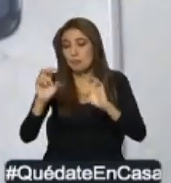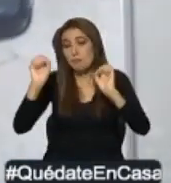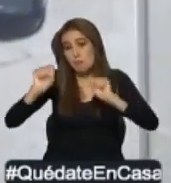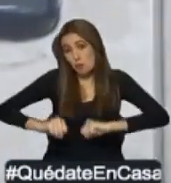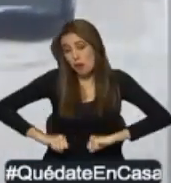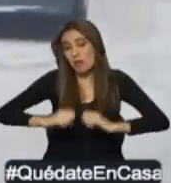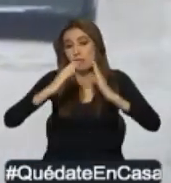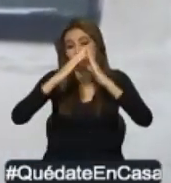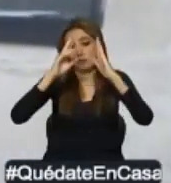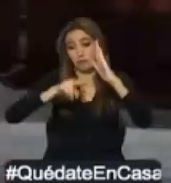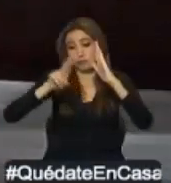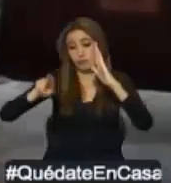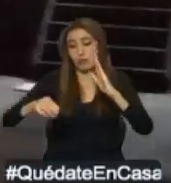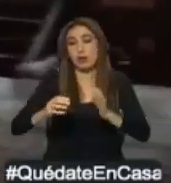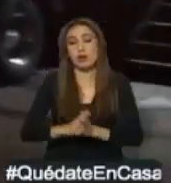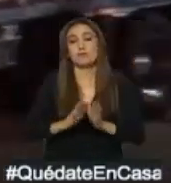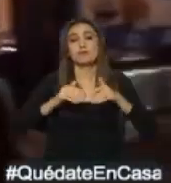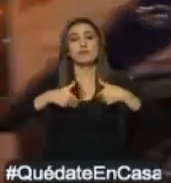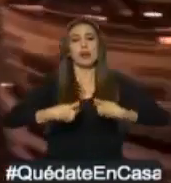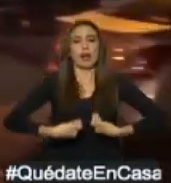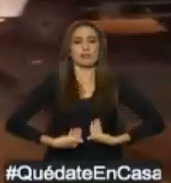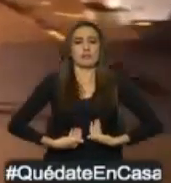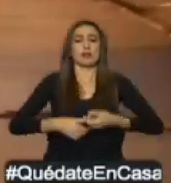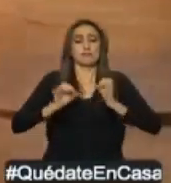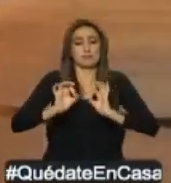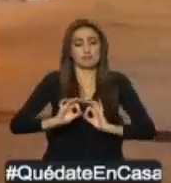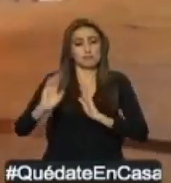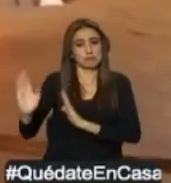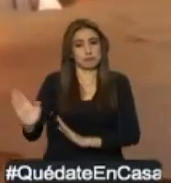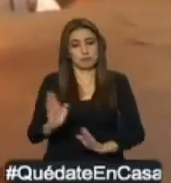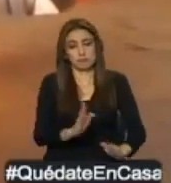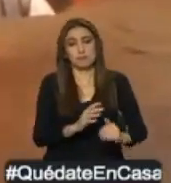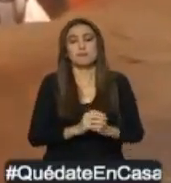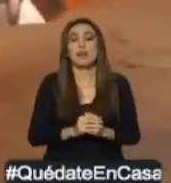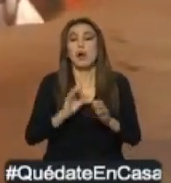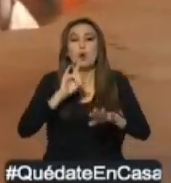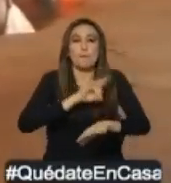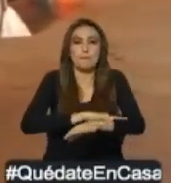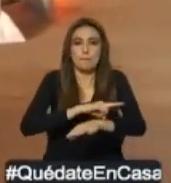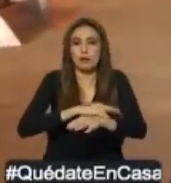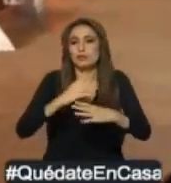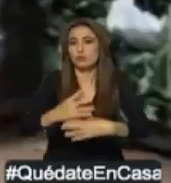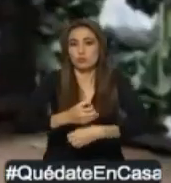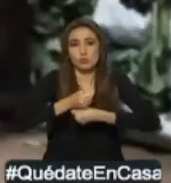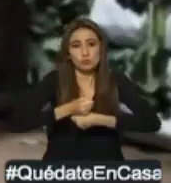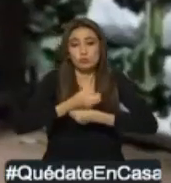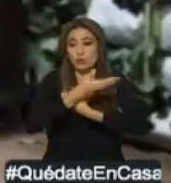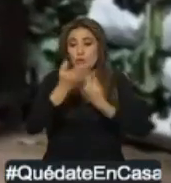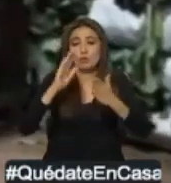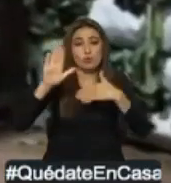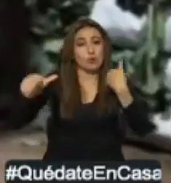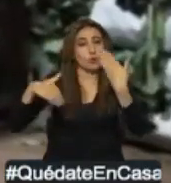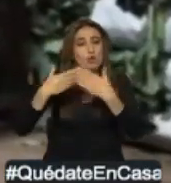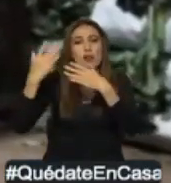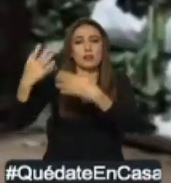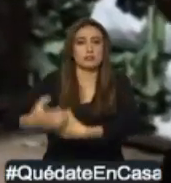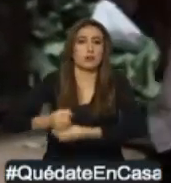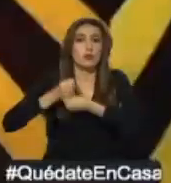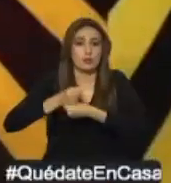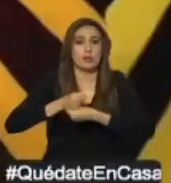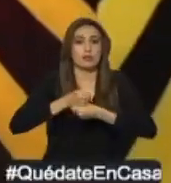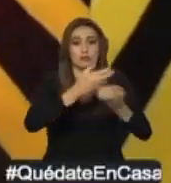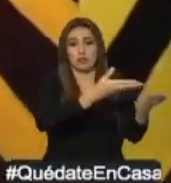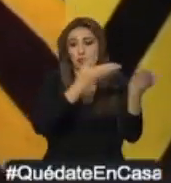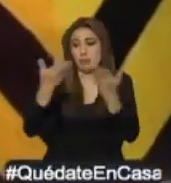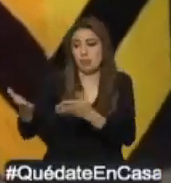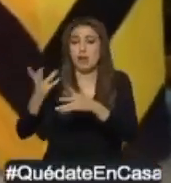opción de descansar, donde puedan tener la opción de tener un baño limpio, un baño seguro, donde tengan la debida seguridad necesaria para dejar la carga.